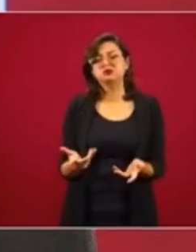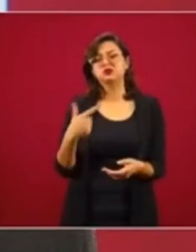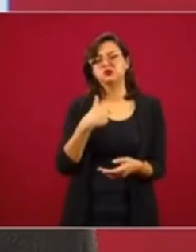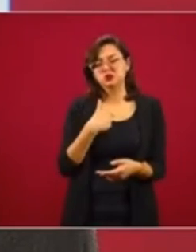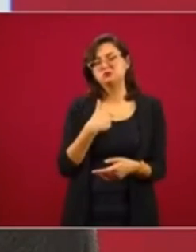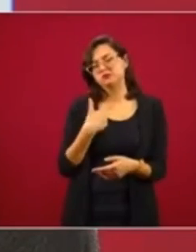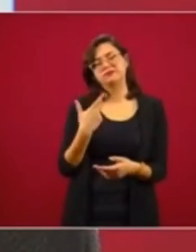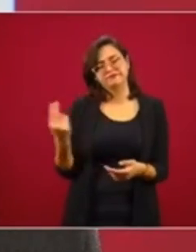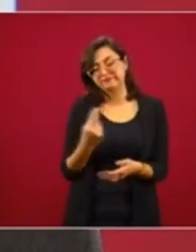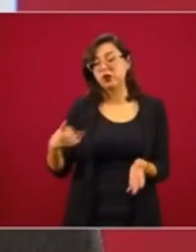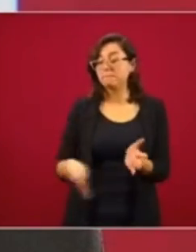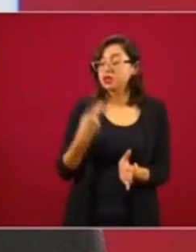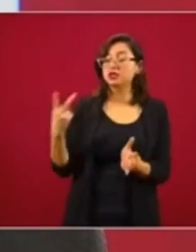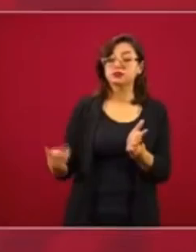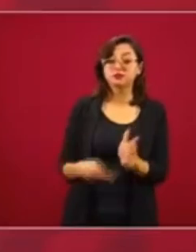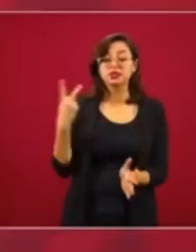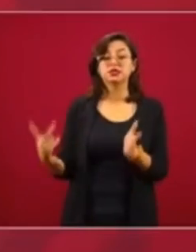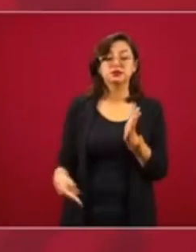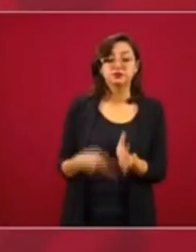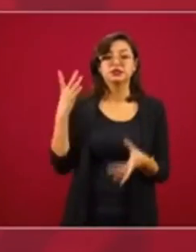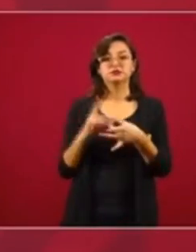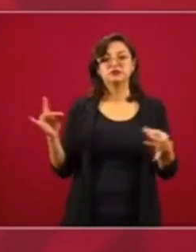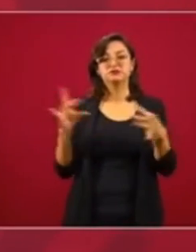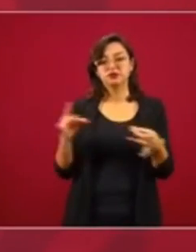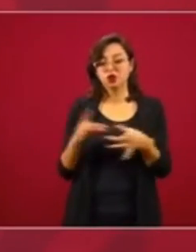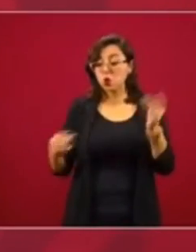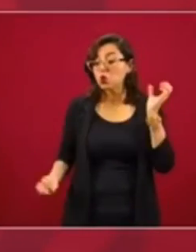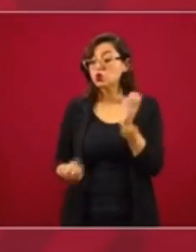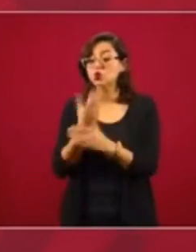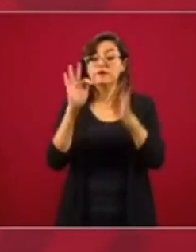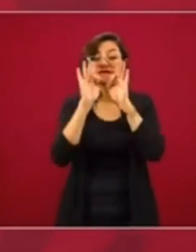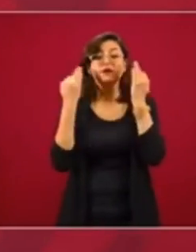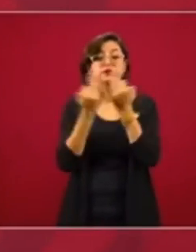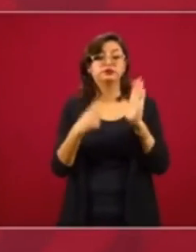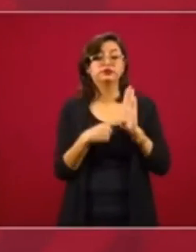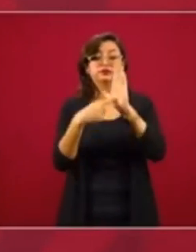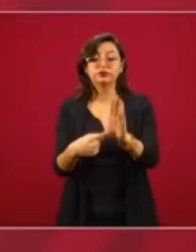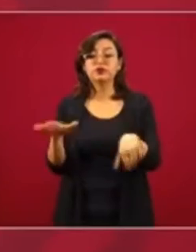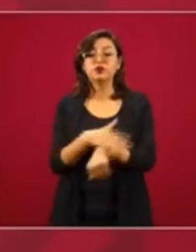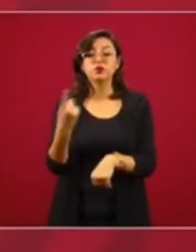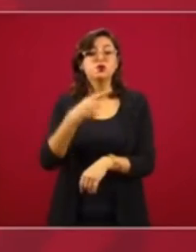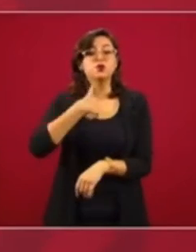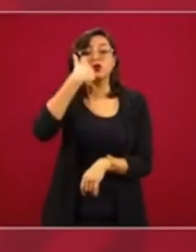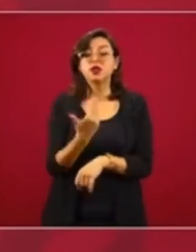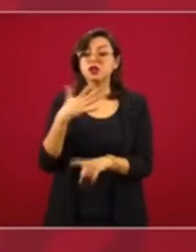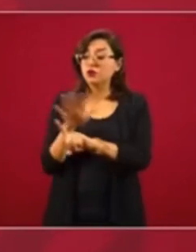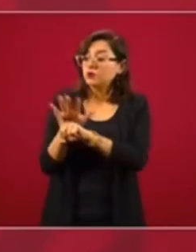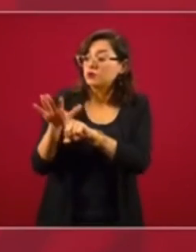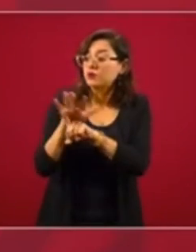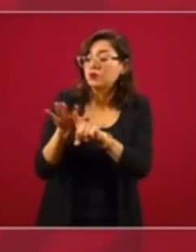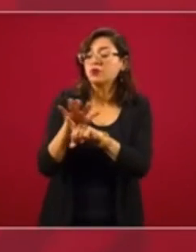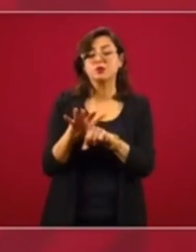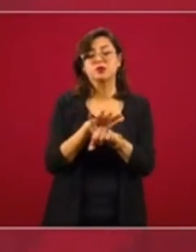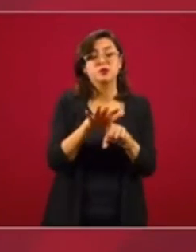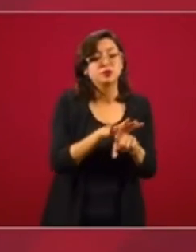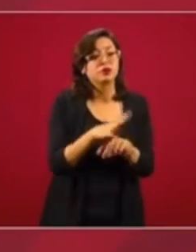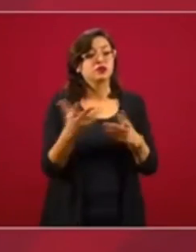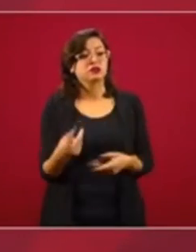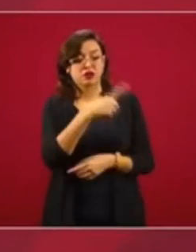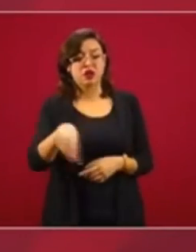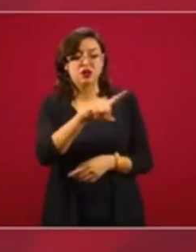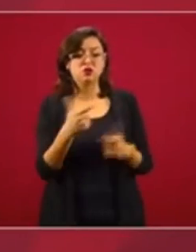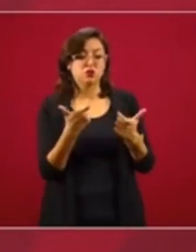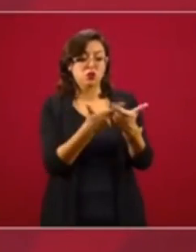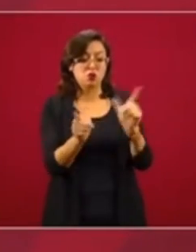Está, repite y repite, ¿cuál es este modelo nuevo? Porque quiero convencer, persuadir a los sectores de más